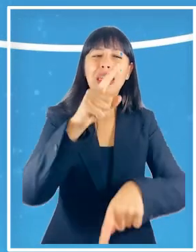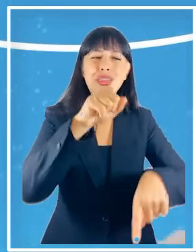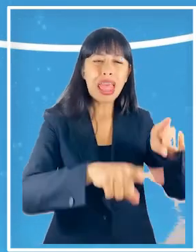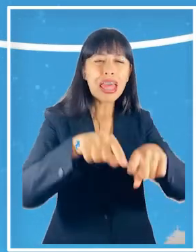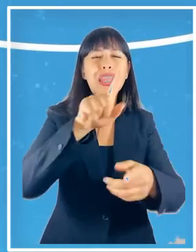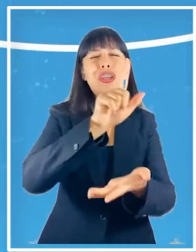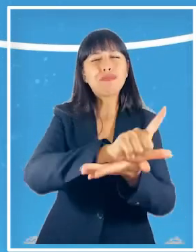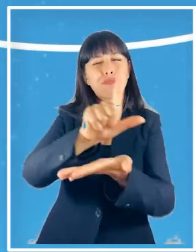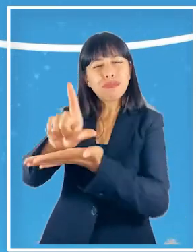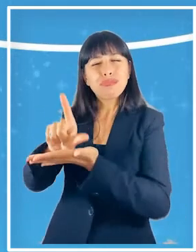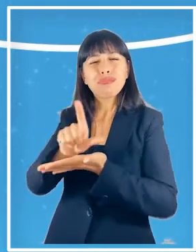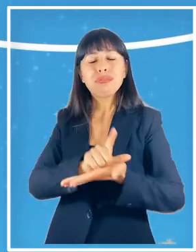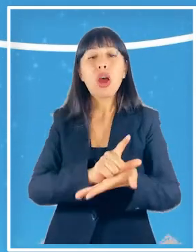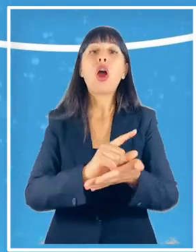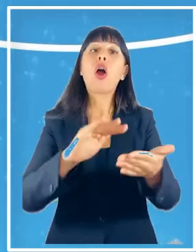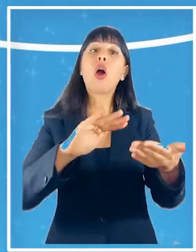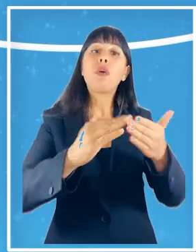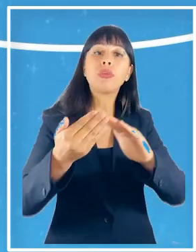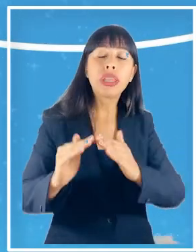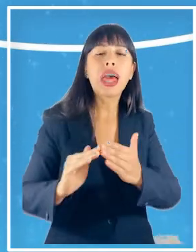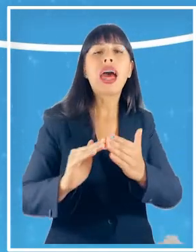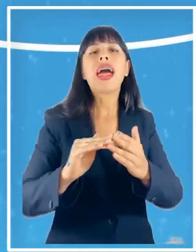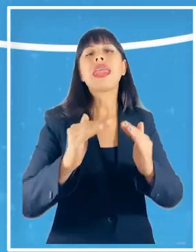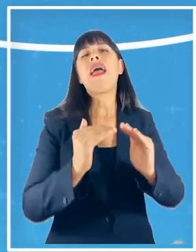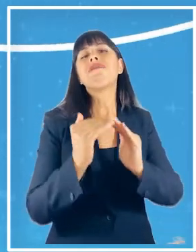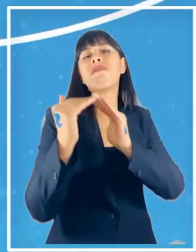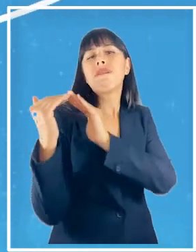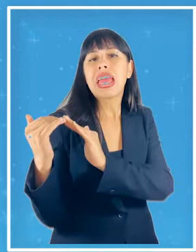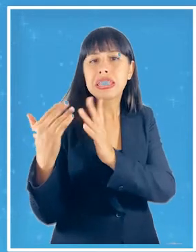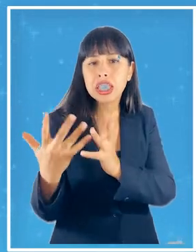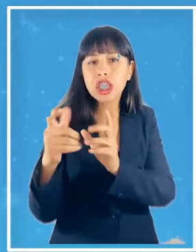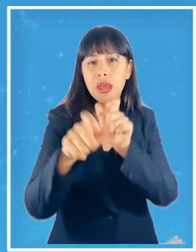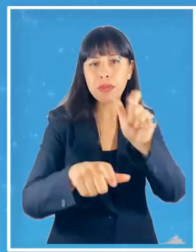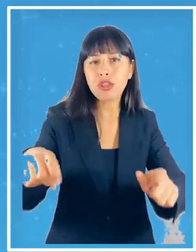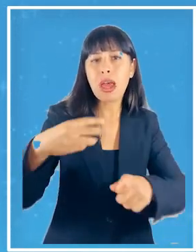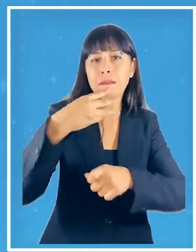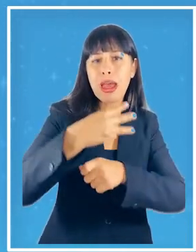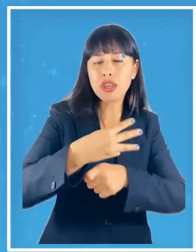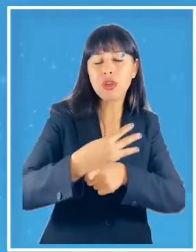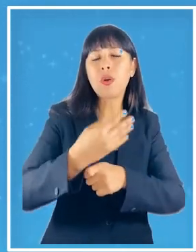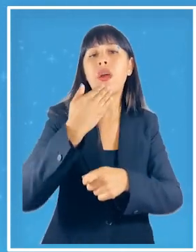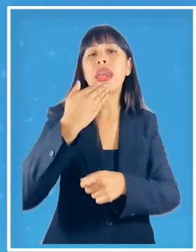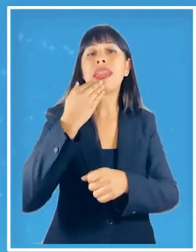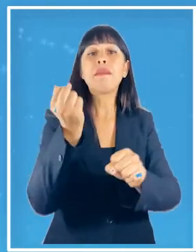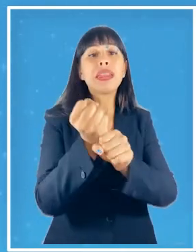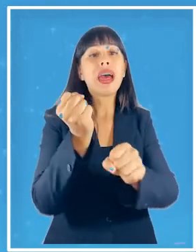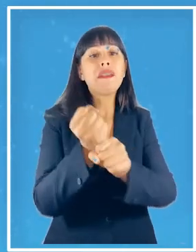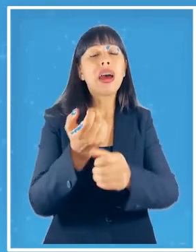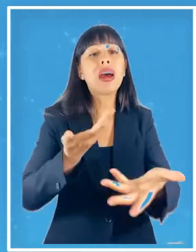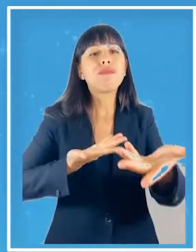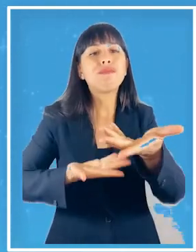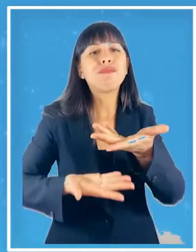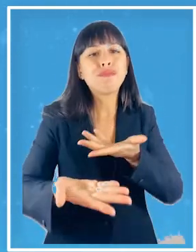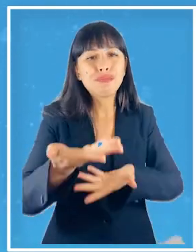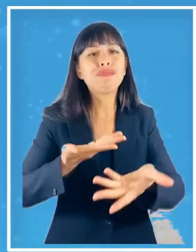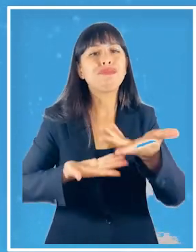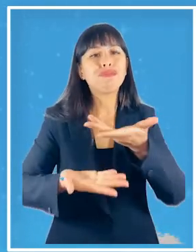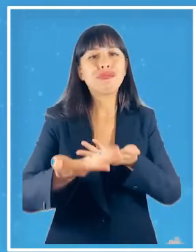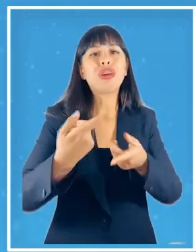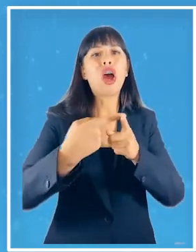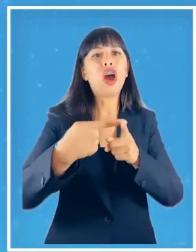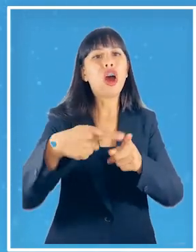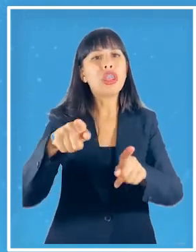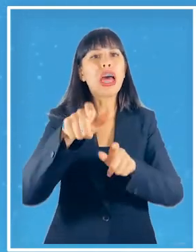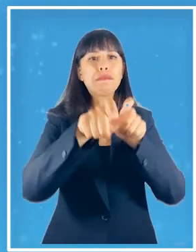territorios con las comunidades con los vecinos de las personas mayores y también trabajar a través del intercambio